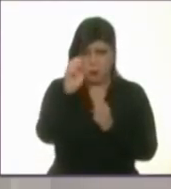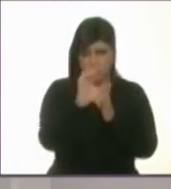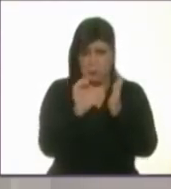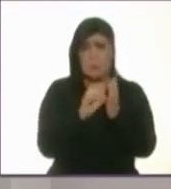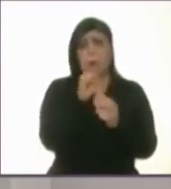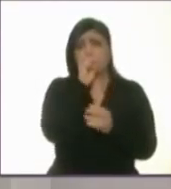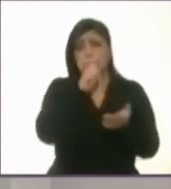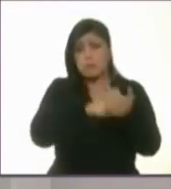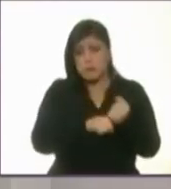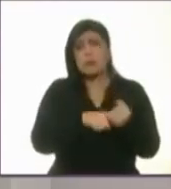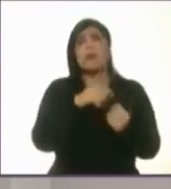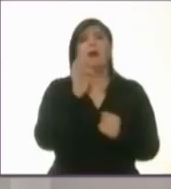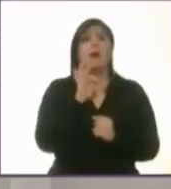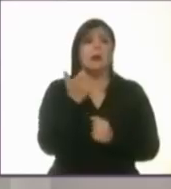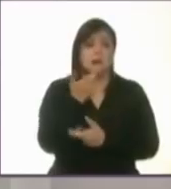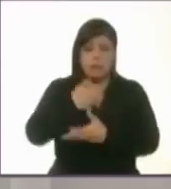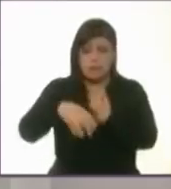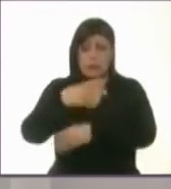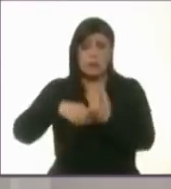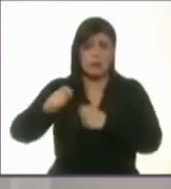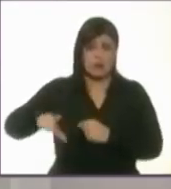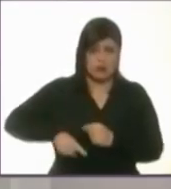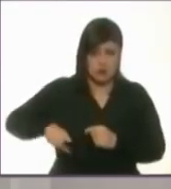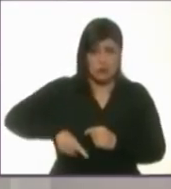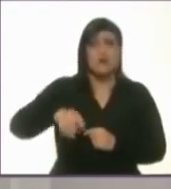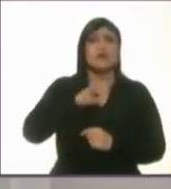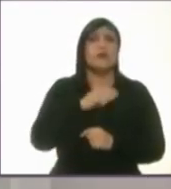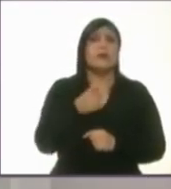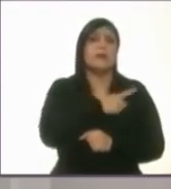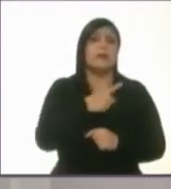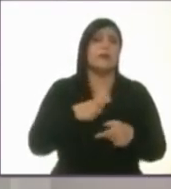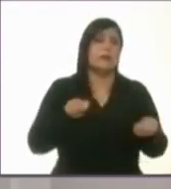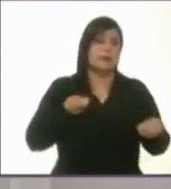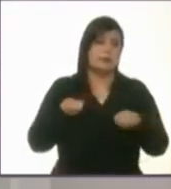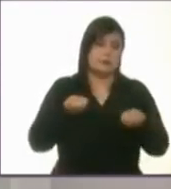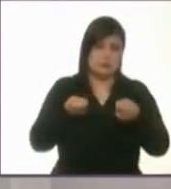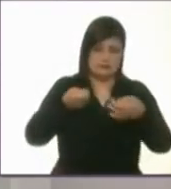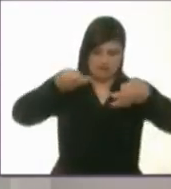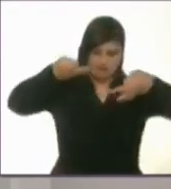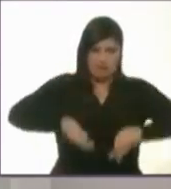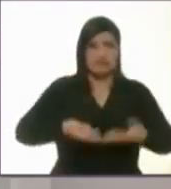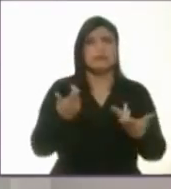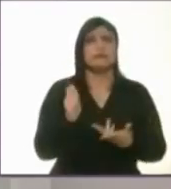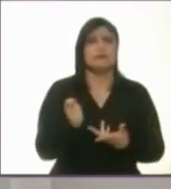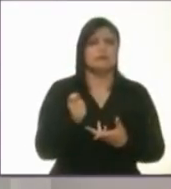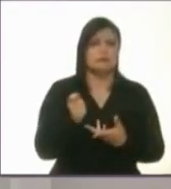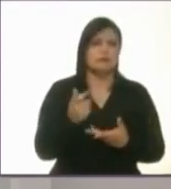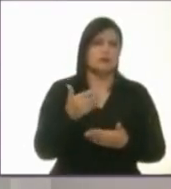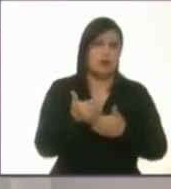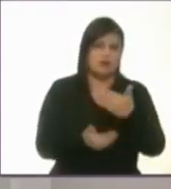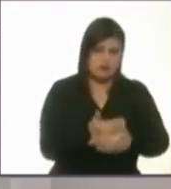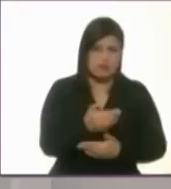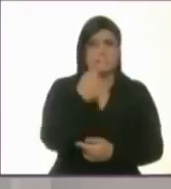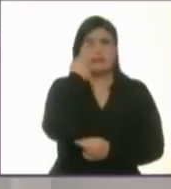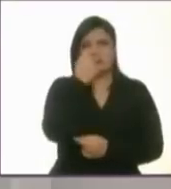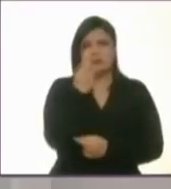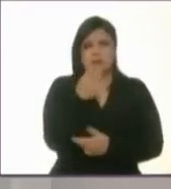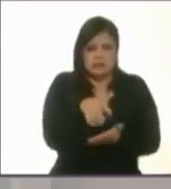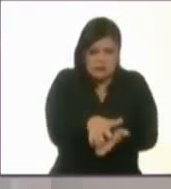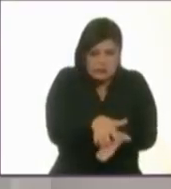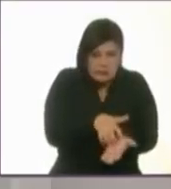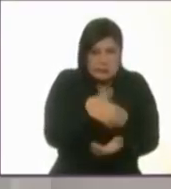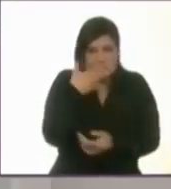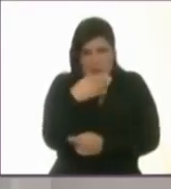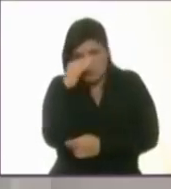que los recursos públicos deben de administrarse con eficacia, eficiencia, con economía,